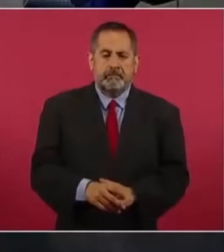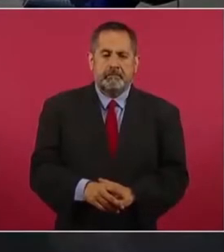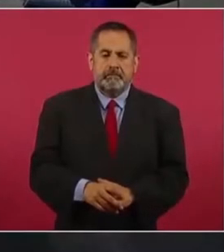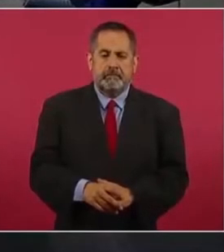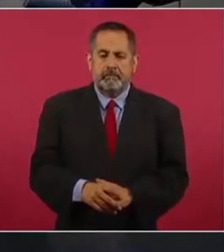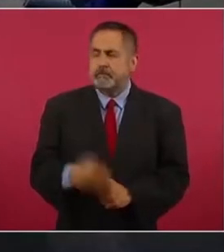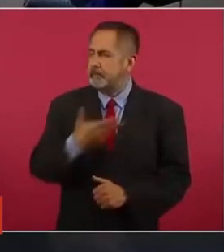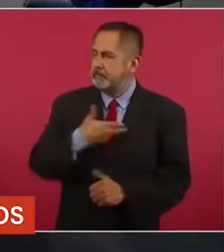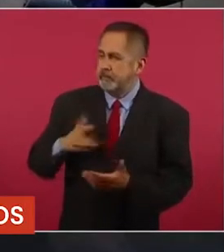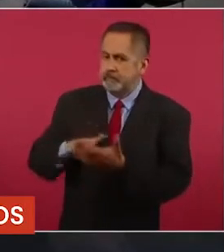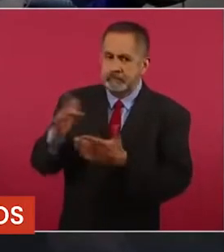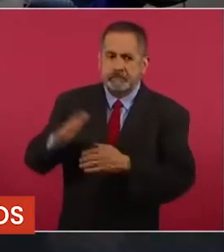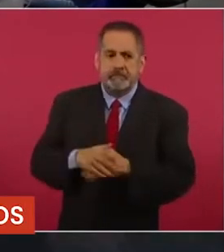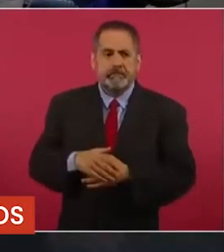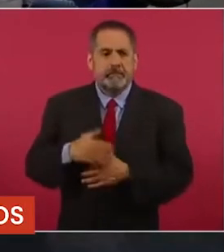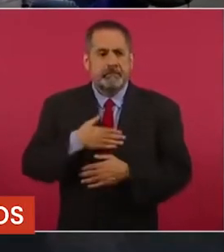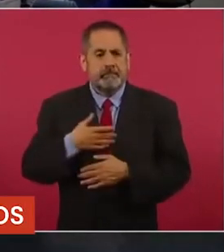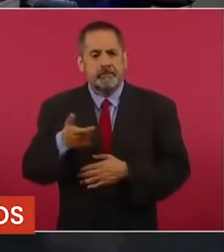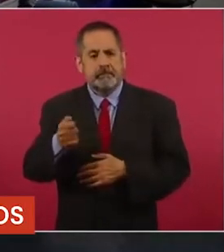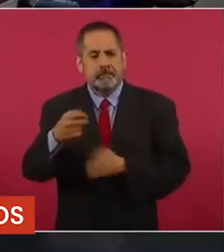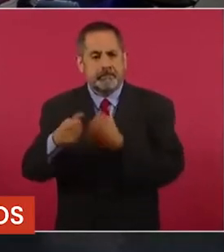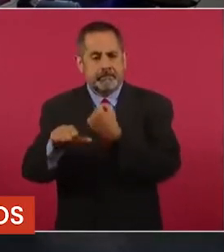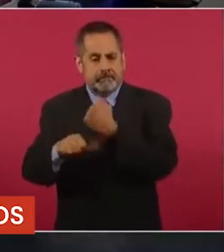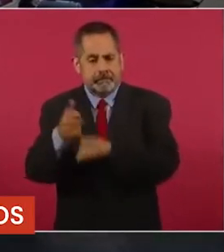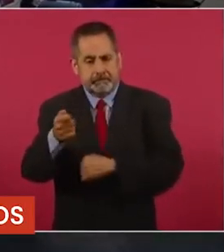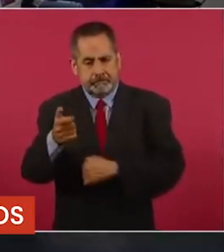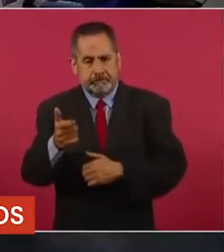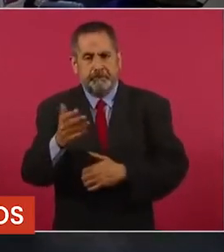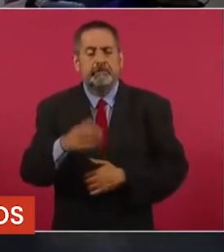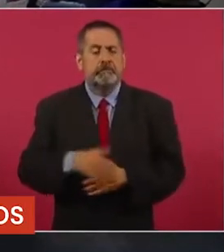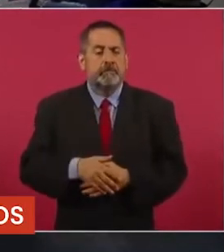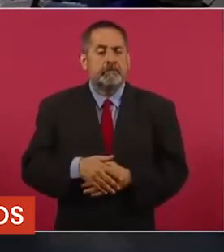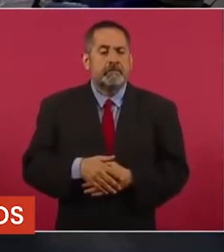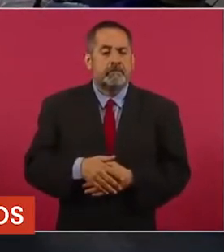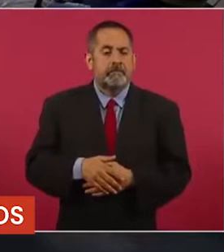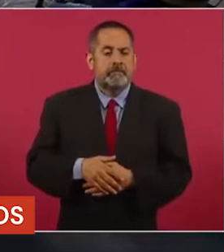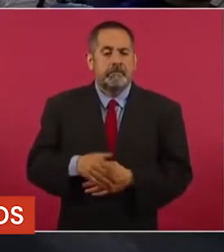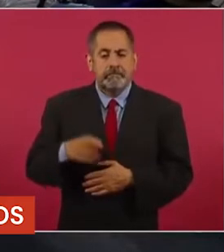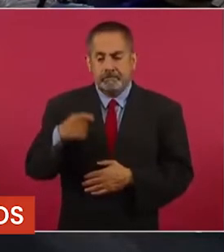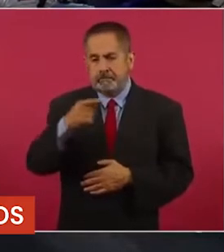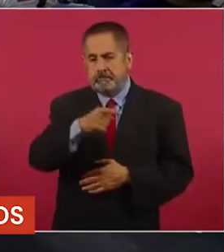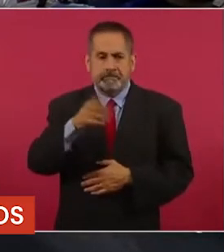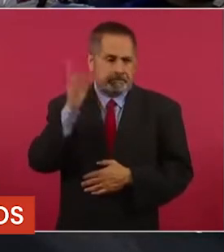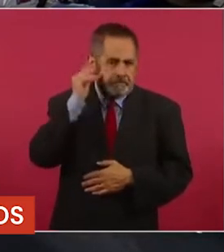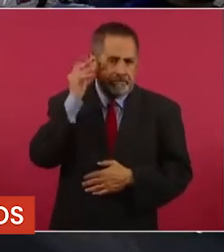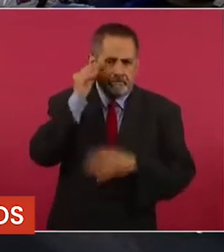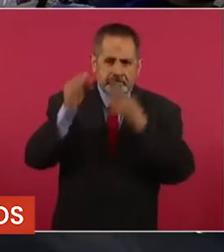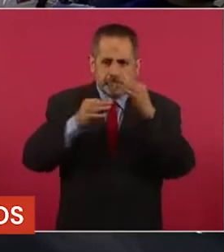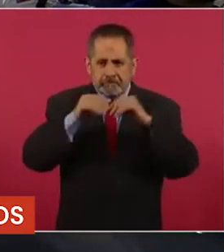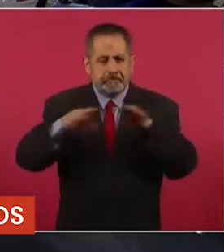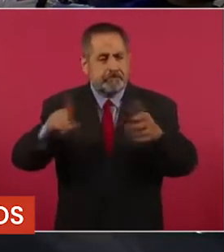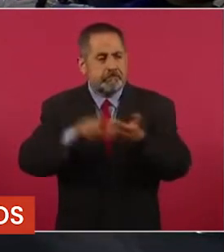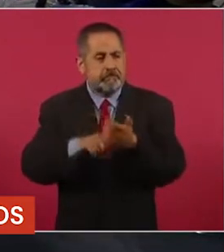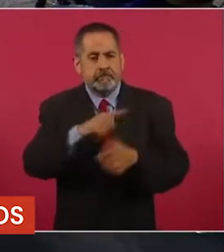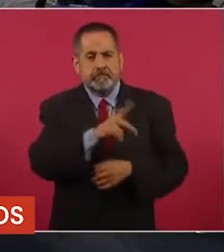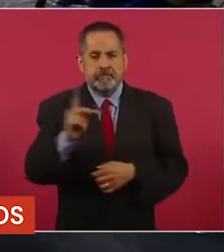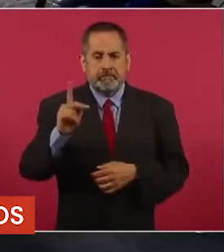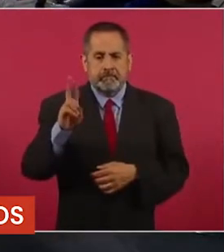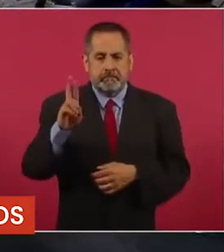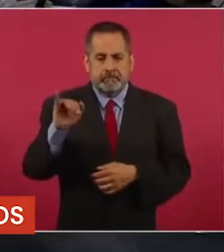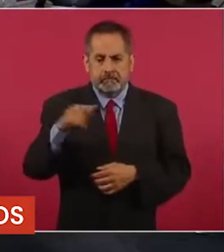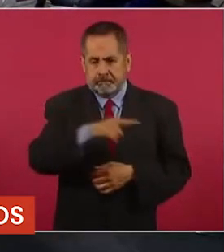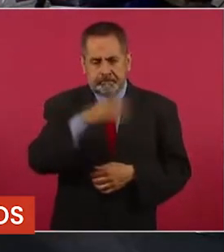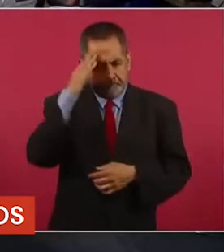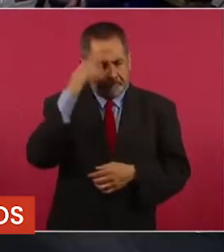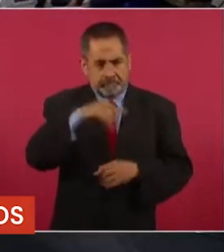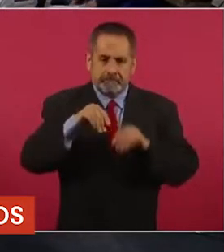Gracias, presidente. Cindy Acerra de Canal 11. Presidente, después de la difusión de estos audios del dirigente del PRI, Alito Moreno,